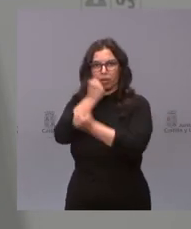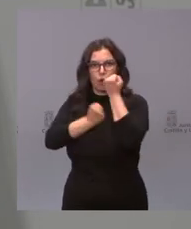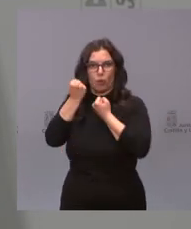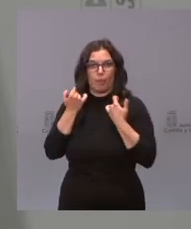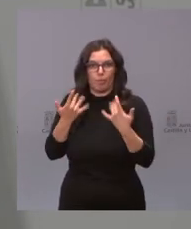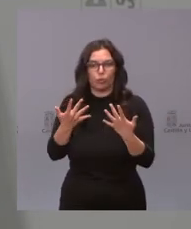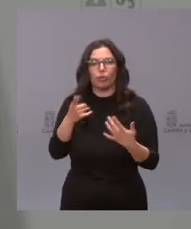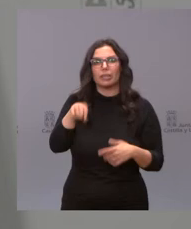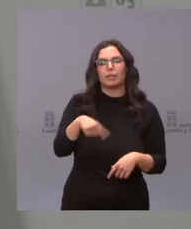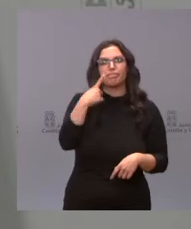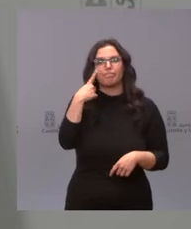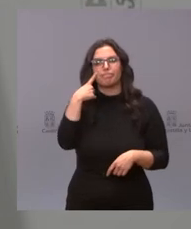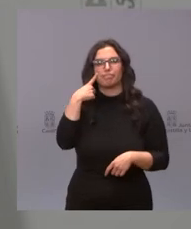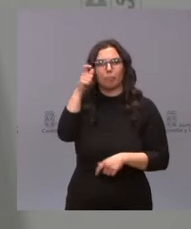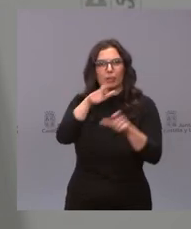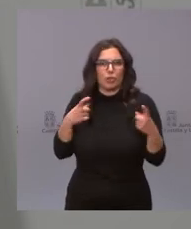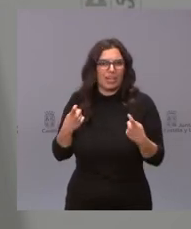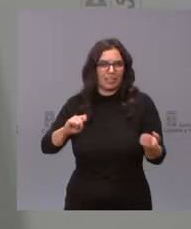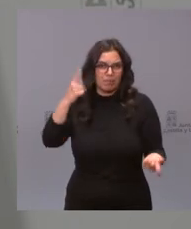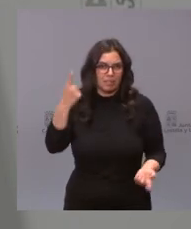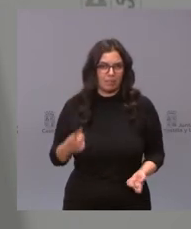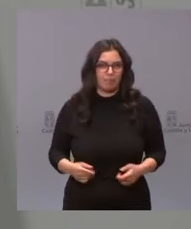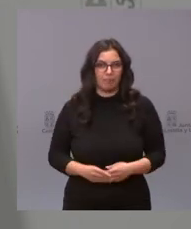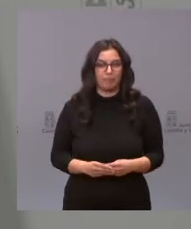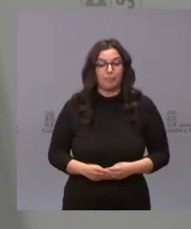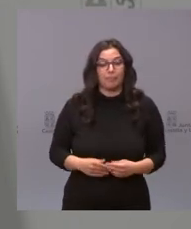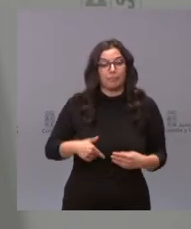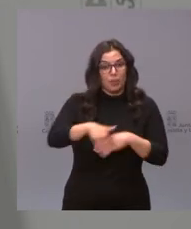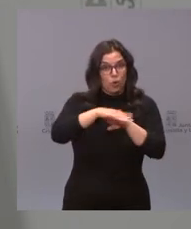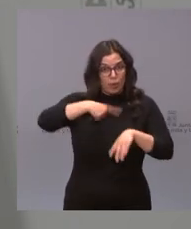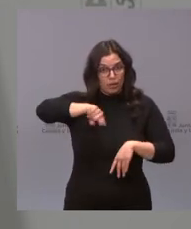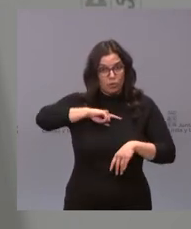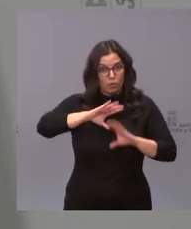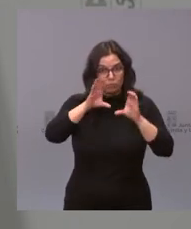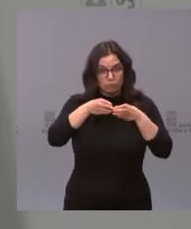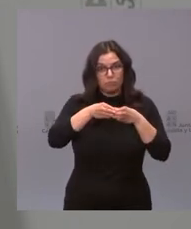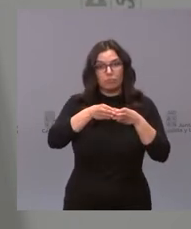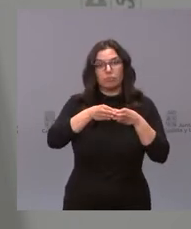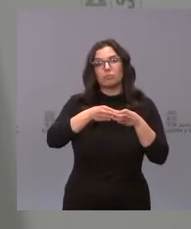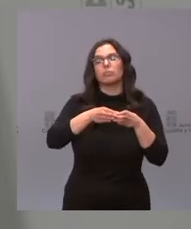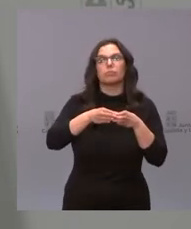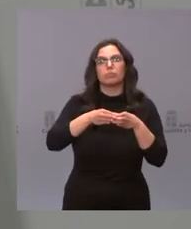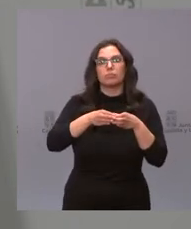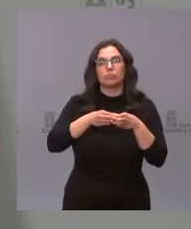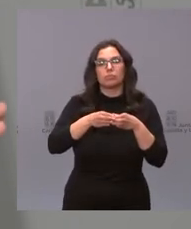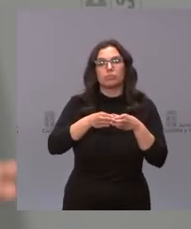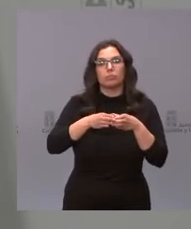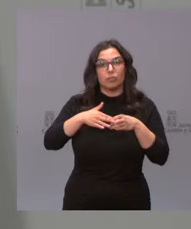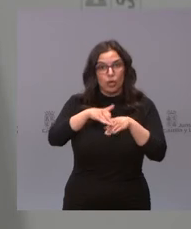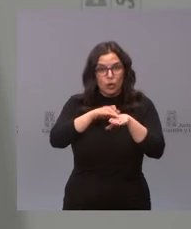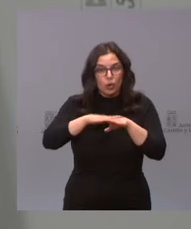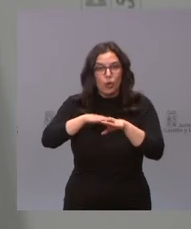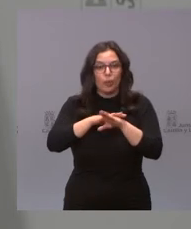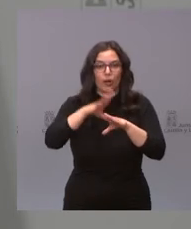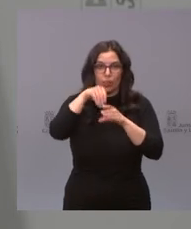pendiente siempre de las personas más necesitadas y este gobierno este gobierno de de de sostentado en el